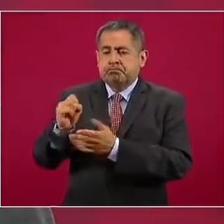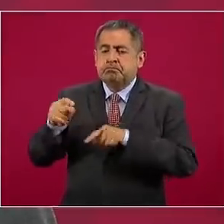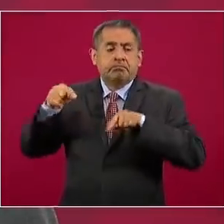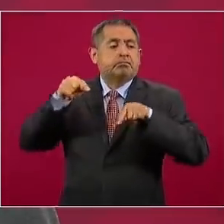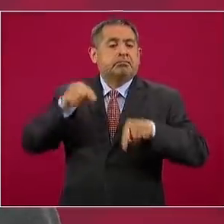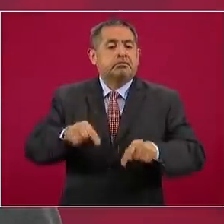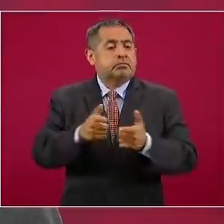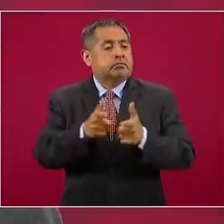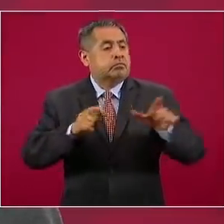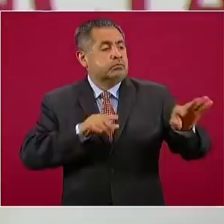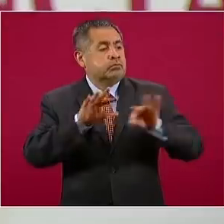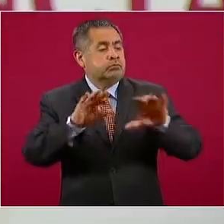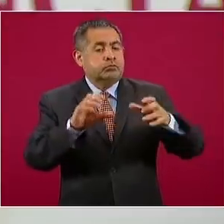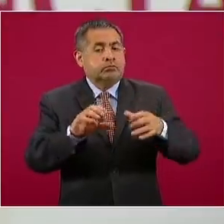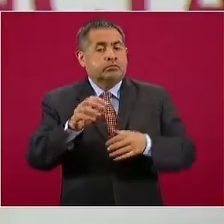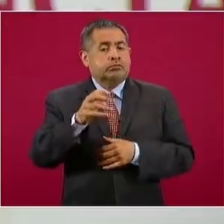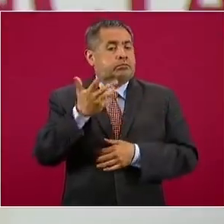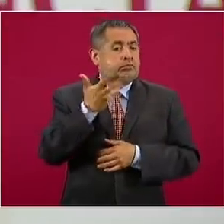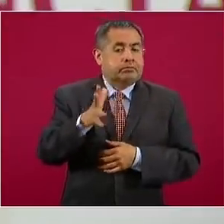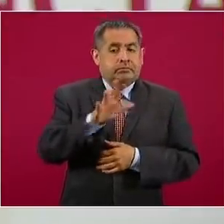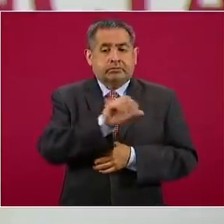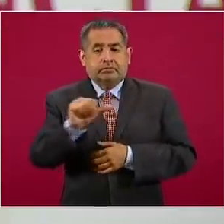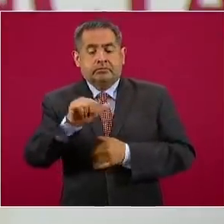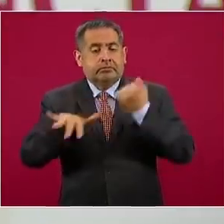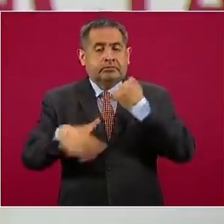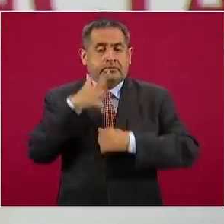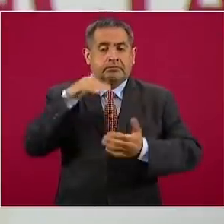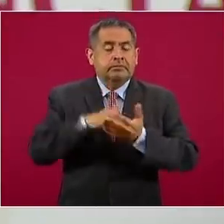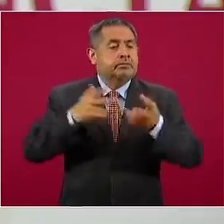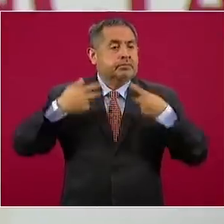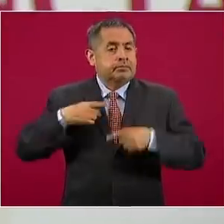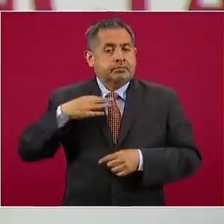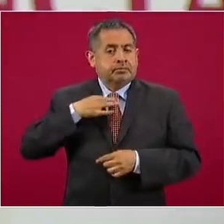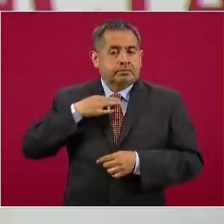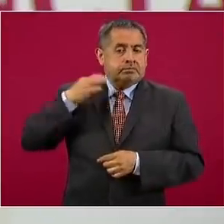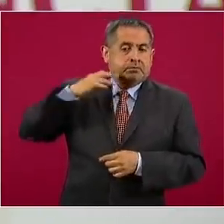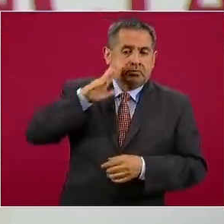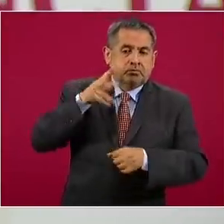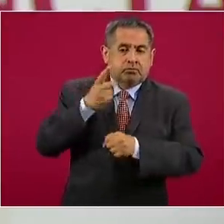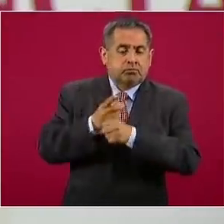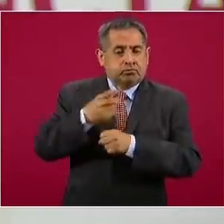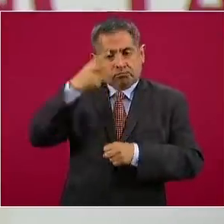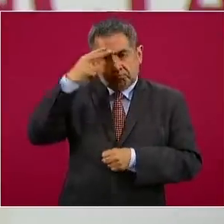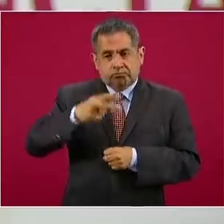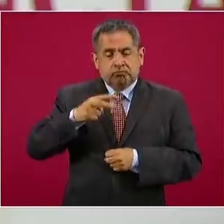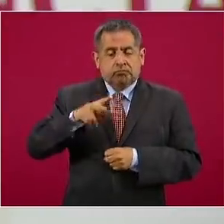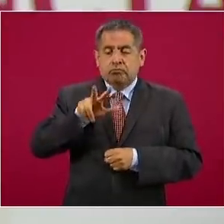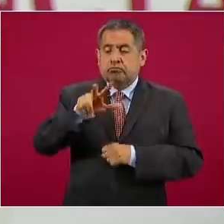realicen a un grupo de entre 10 y 15 mil voluntarios mexicanos mayores de 18 años.